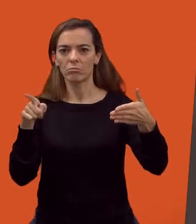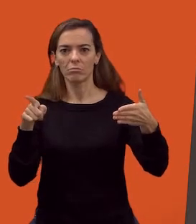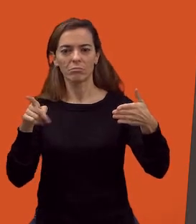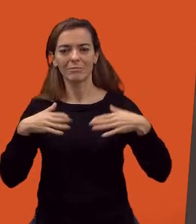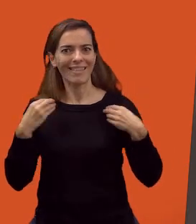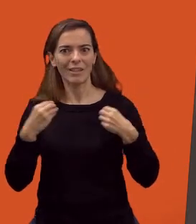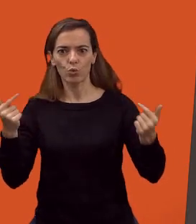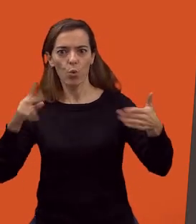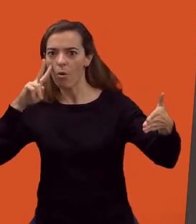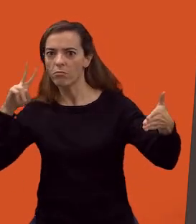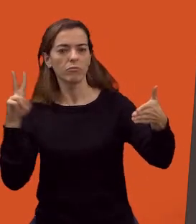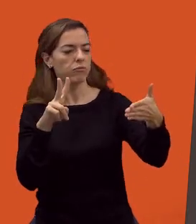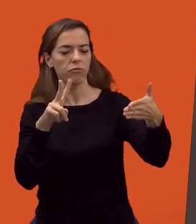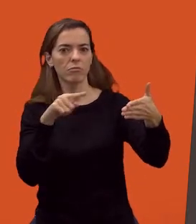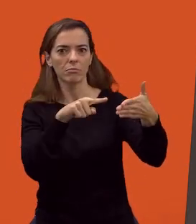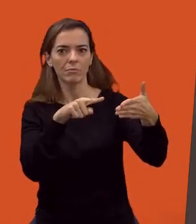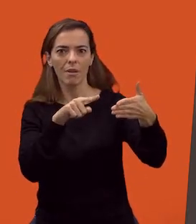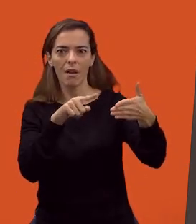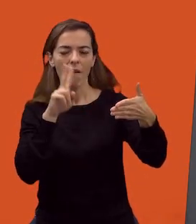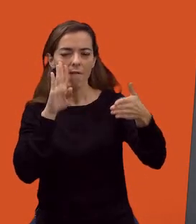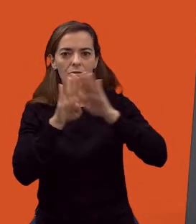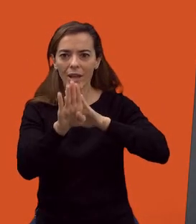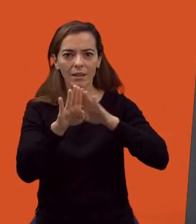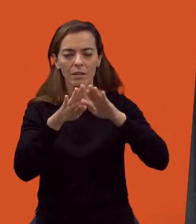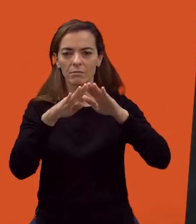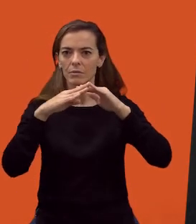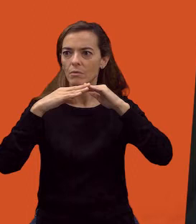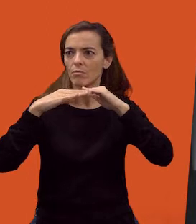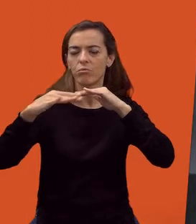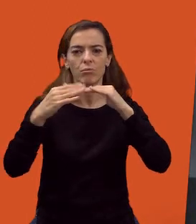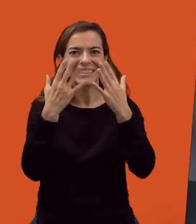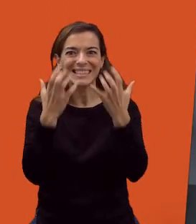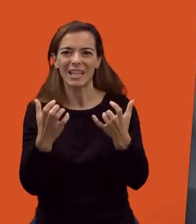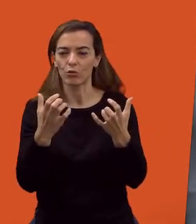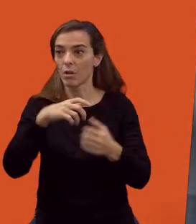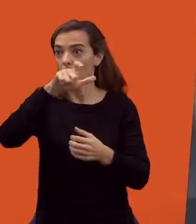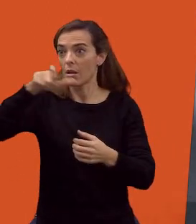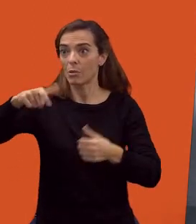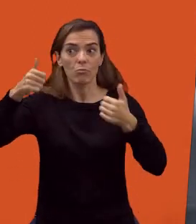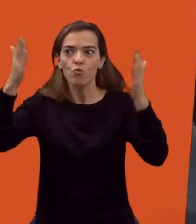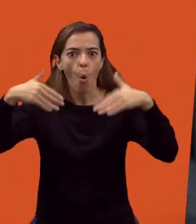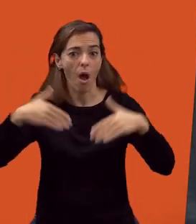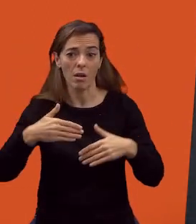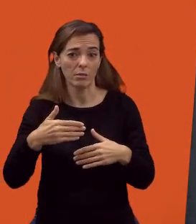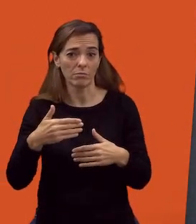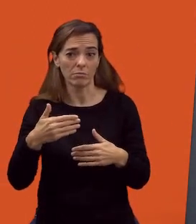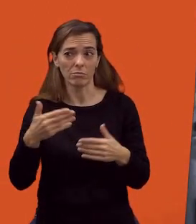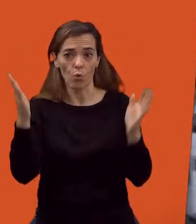desiertos, que no hay nadie, nunca hay nadie, normalmente no hay nadie,